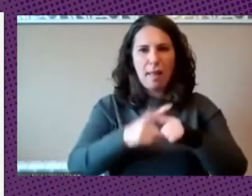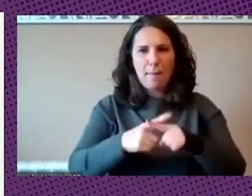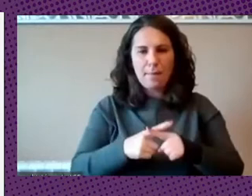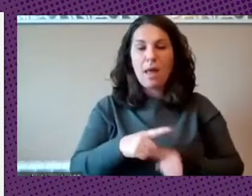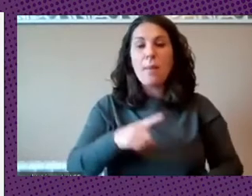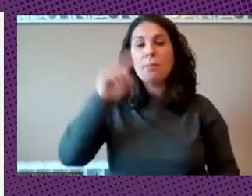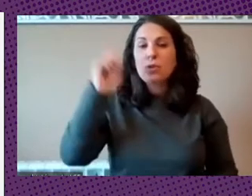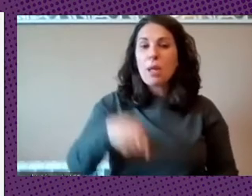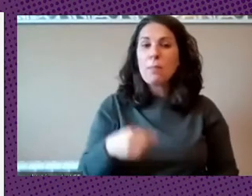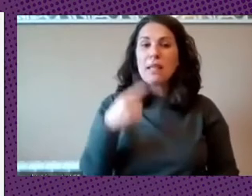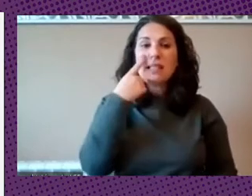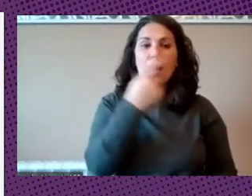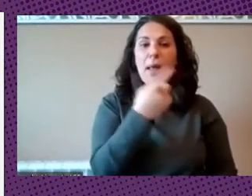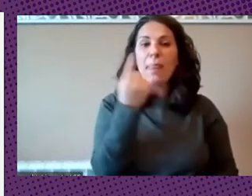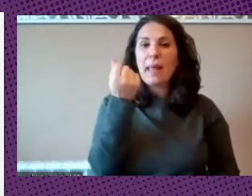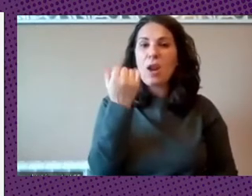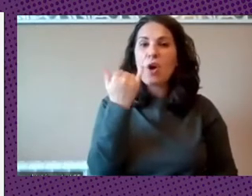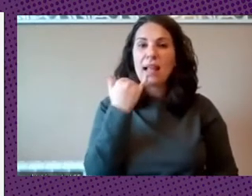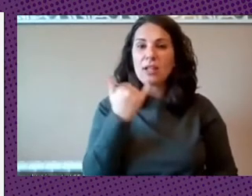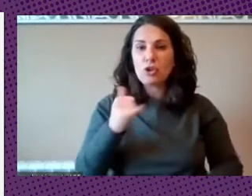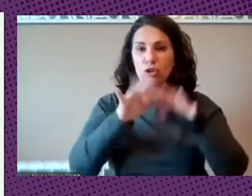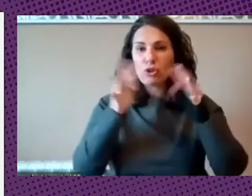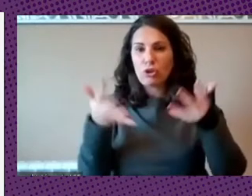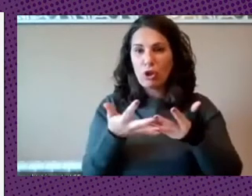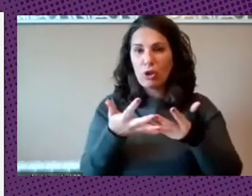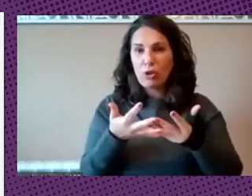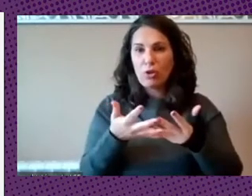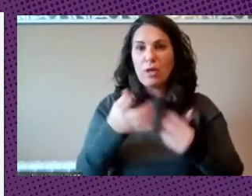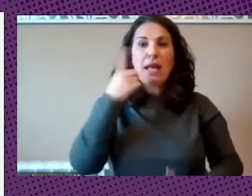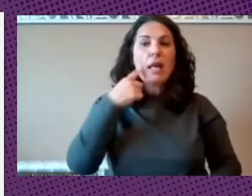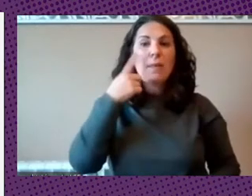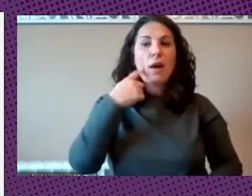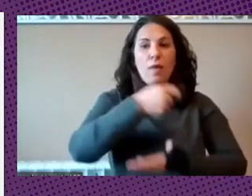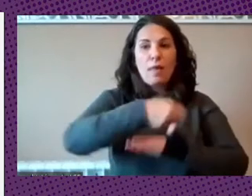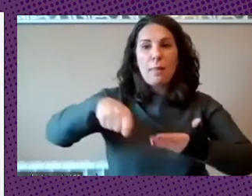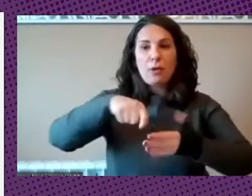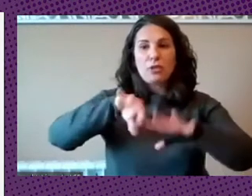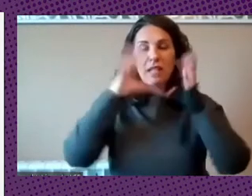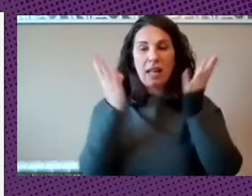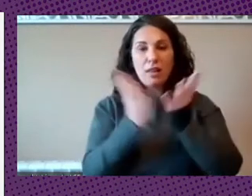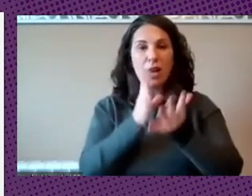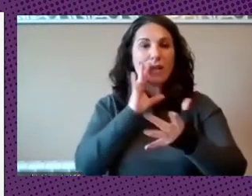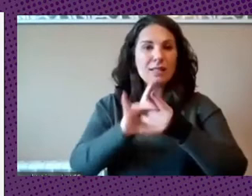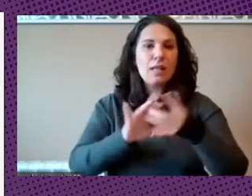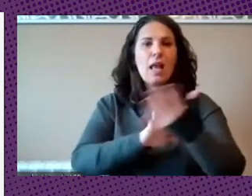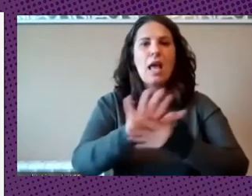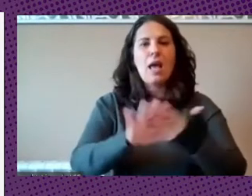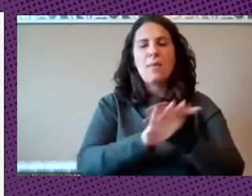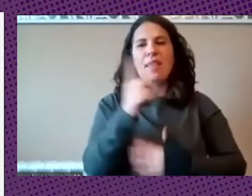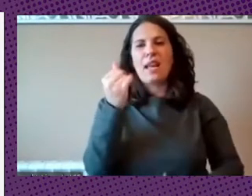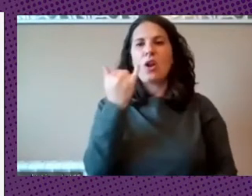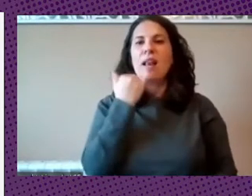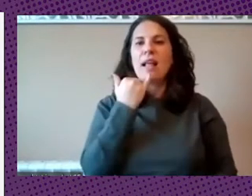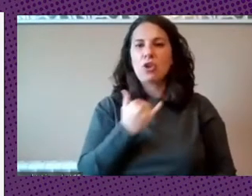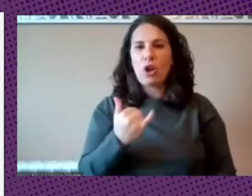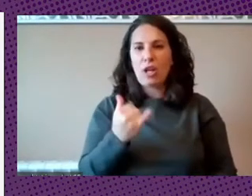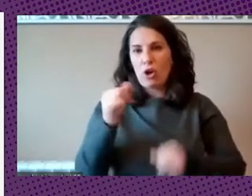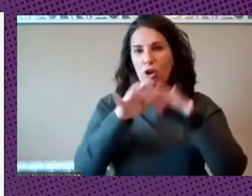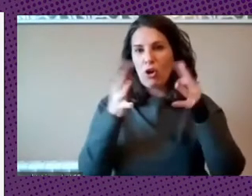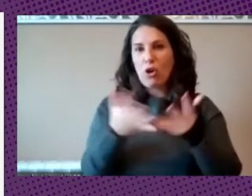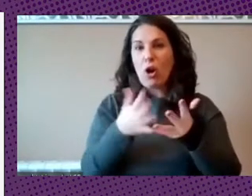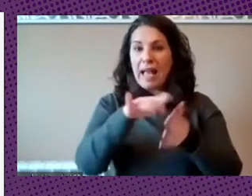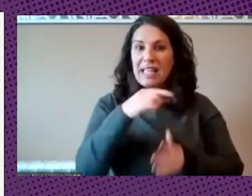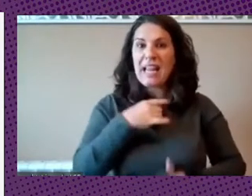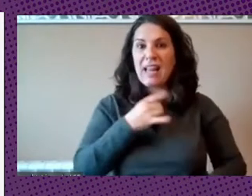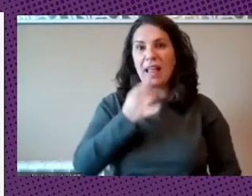ver el dinero electrónico y el Banco de Pagos Internacionales se refiere al dinero electrónico es la iniciativa ecuatoriana